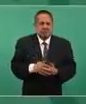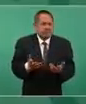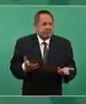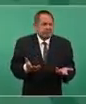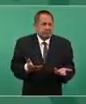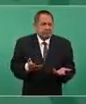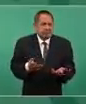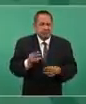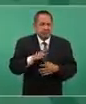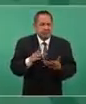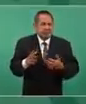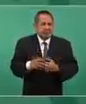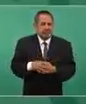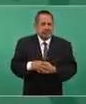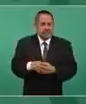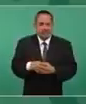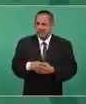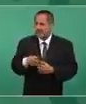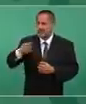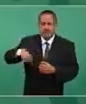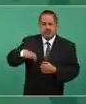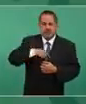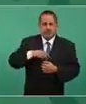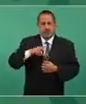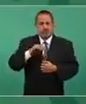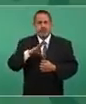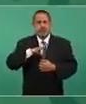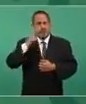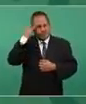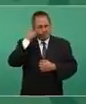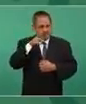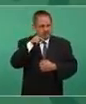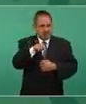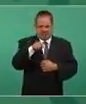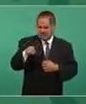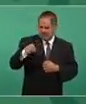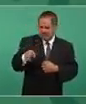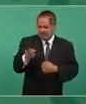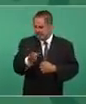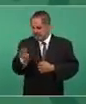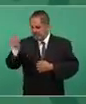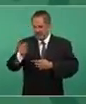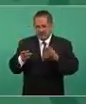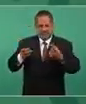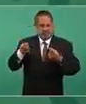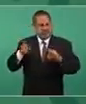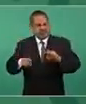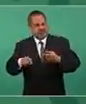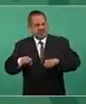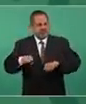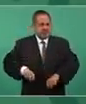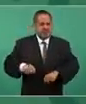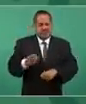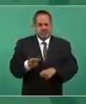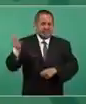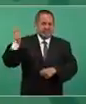tenemos propósitos autoritarios ni